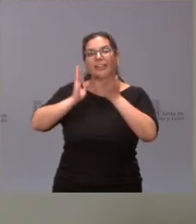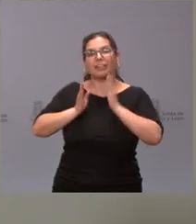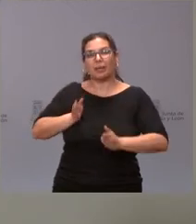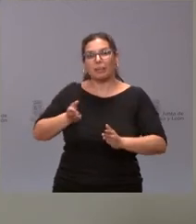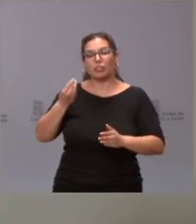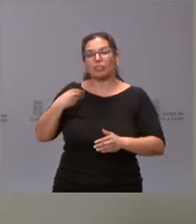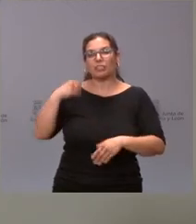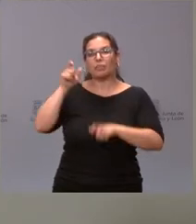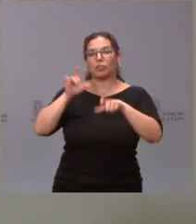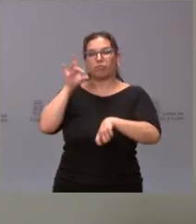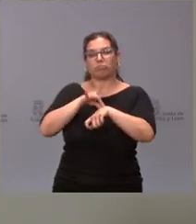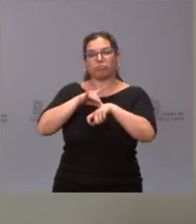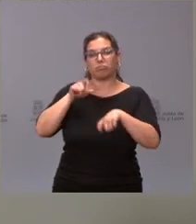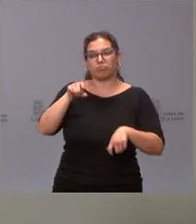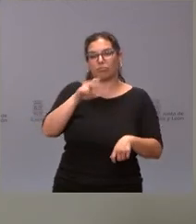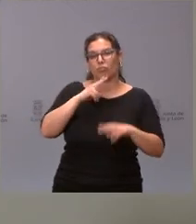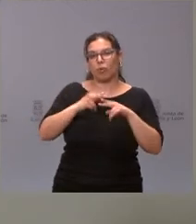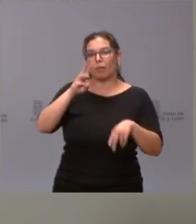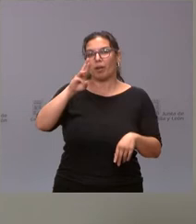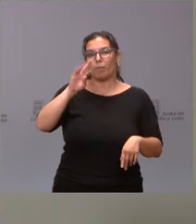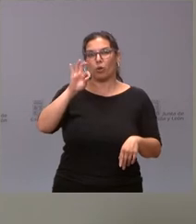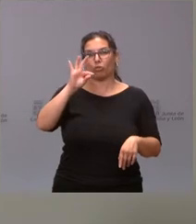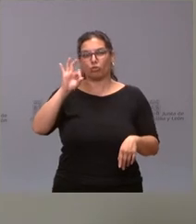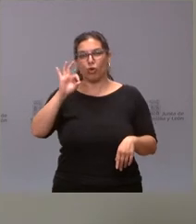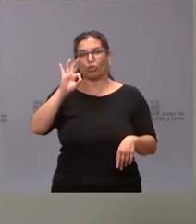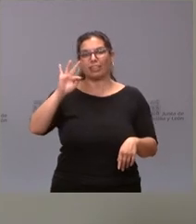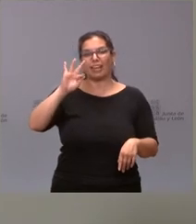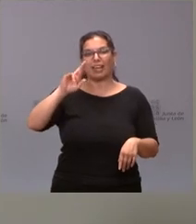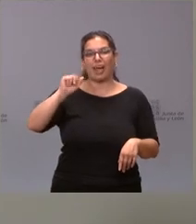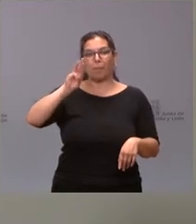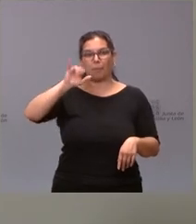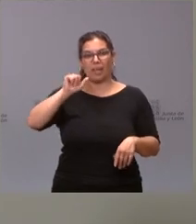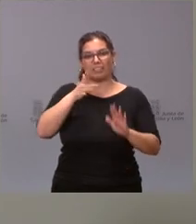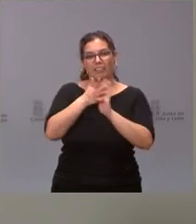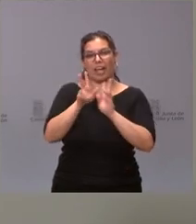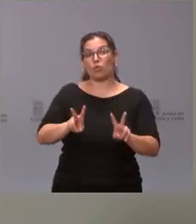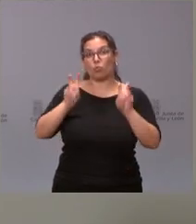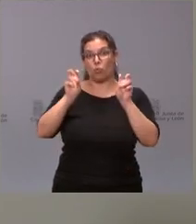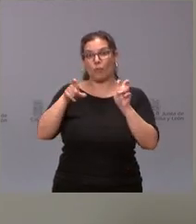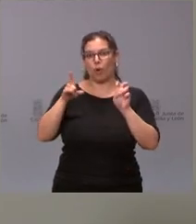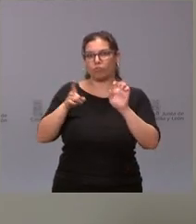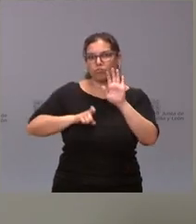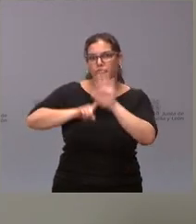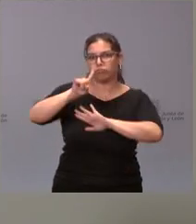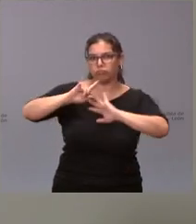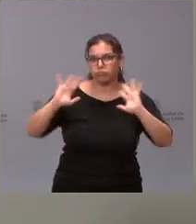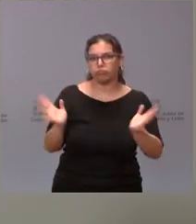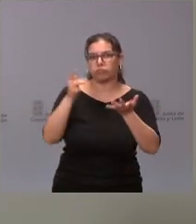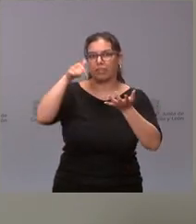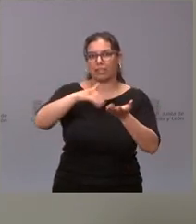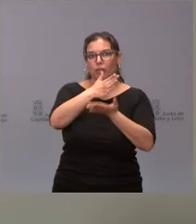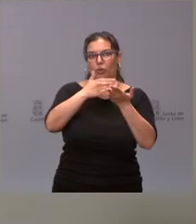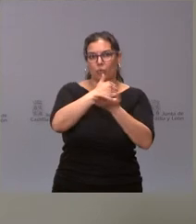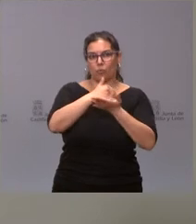pacientes oncológicos. Estamos hablando de un nuevo tratamiento que se impulsa en nuestra comunidad autónoma